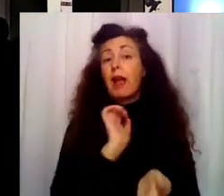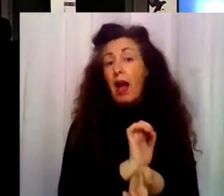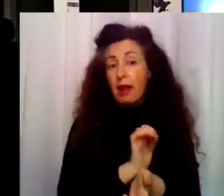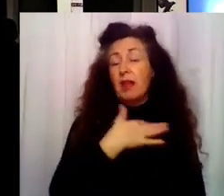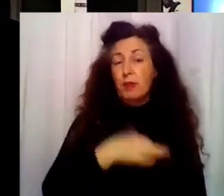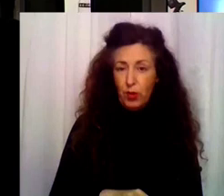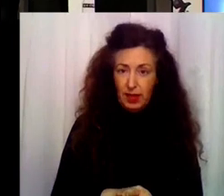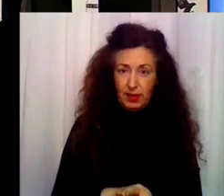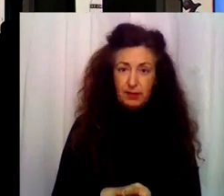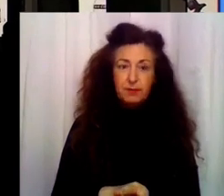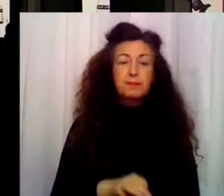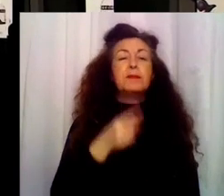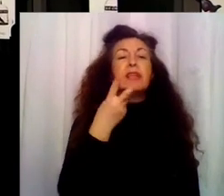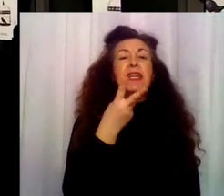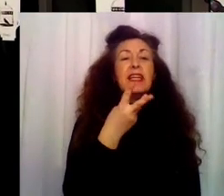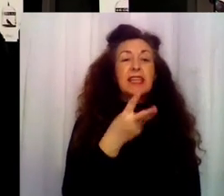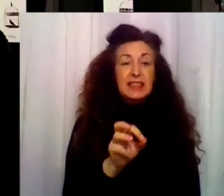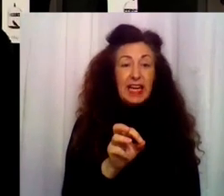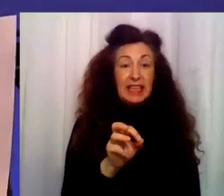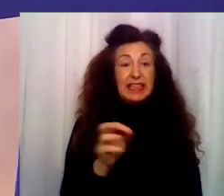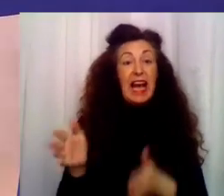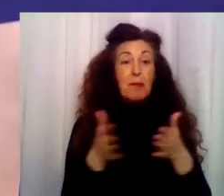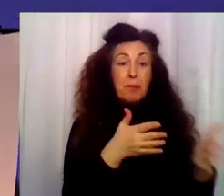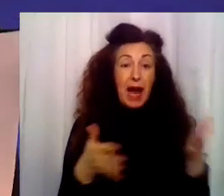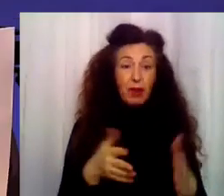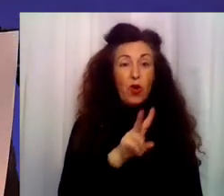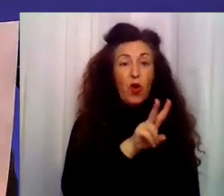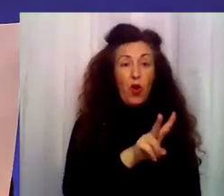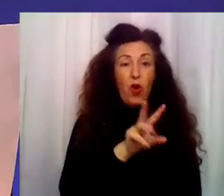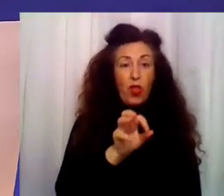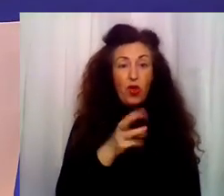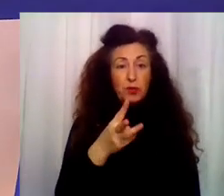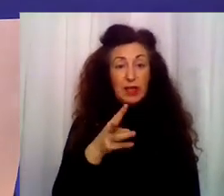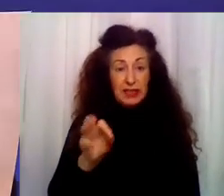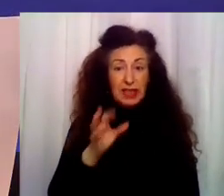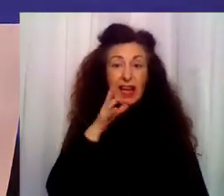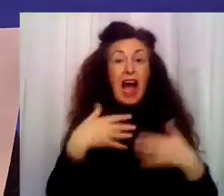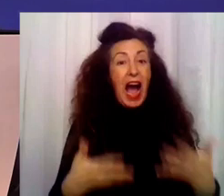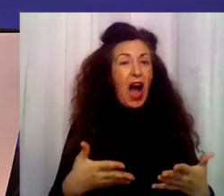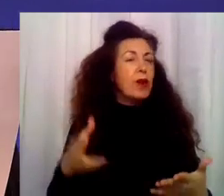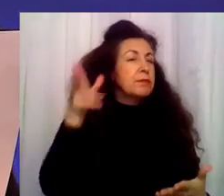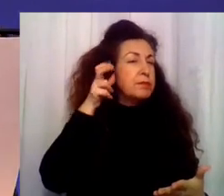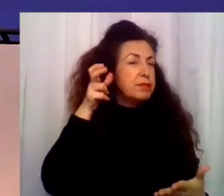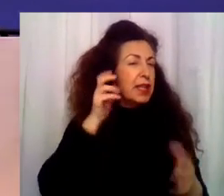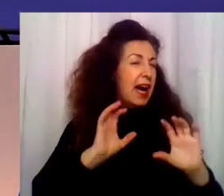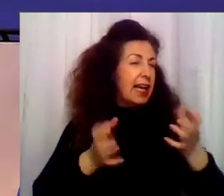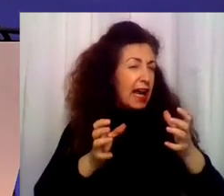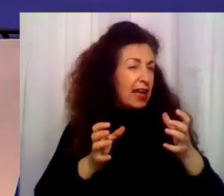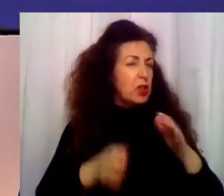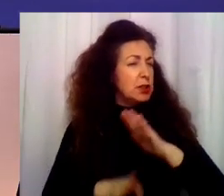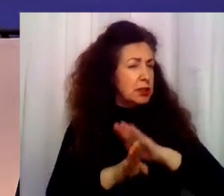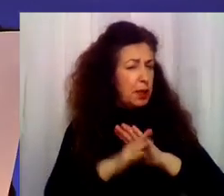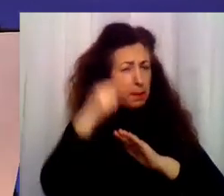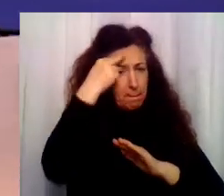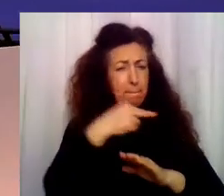30 de marzo de 2030. Continúan escuchando este especial informativo en Radio Nacional de España. Los ataques de padres